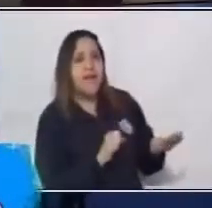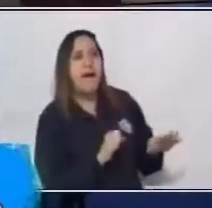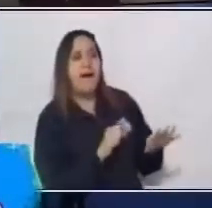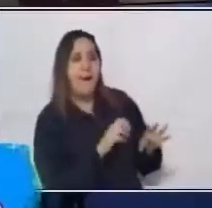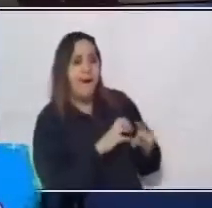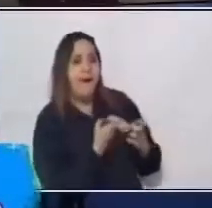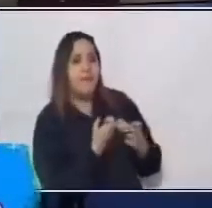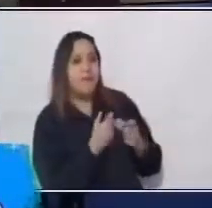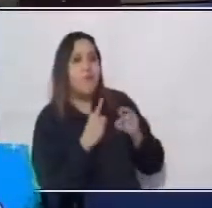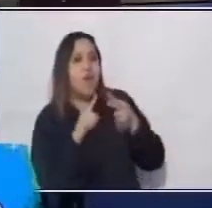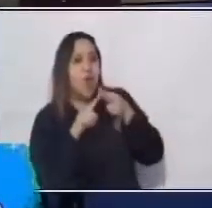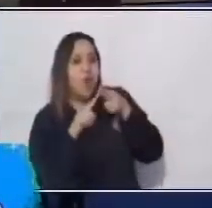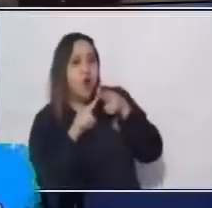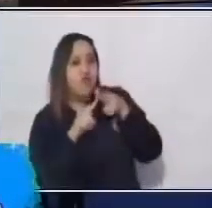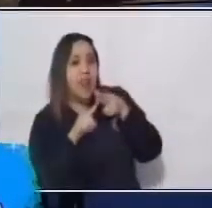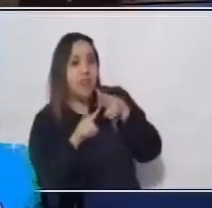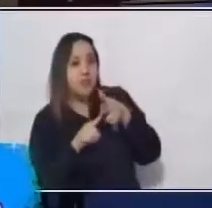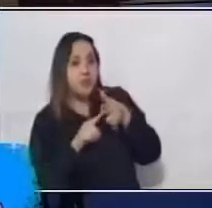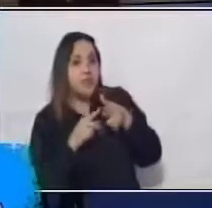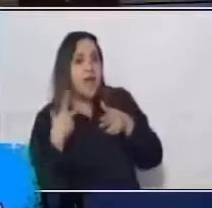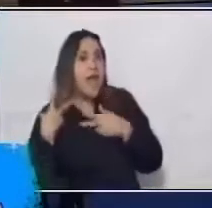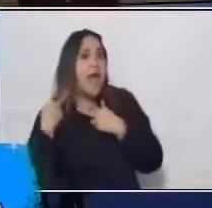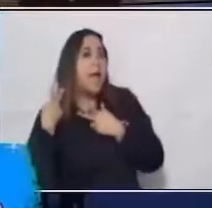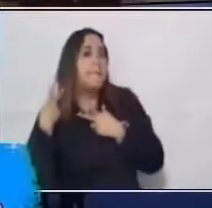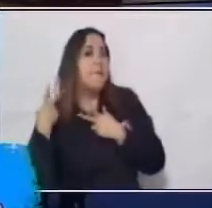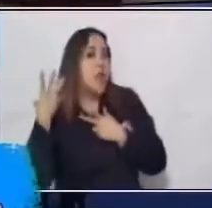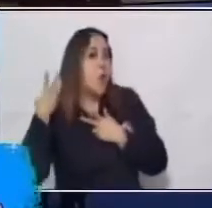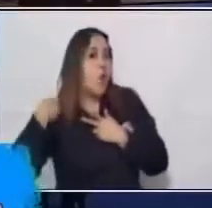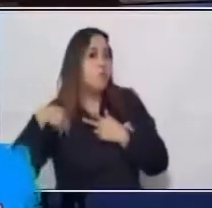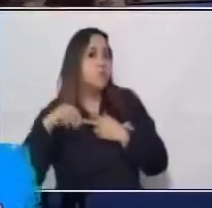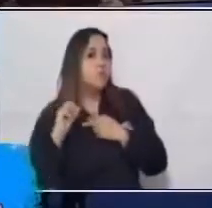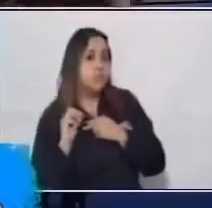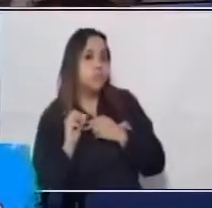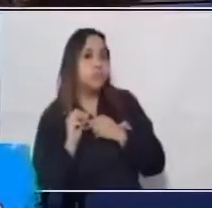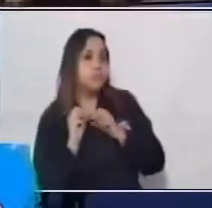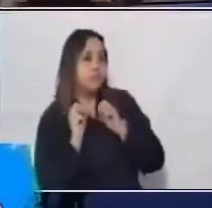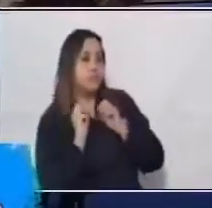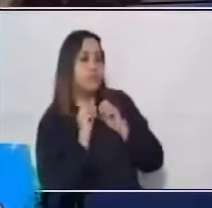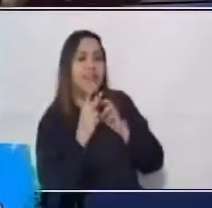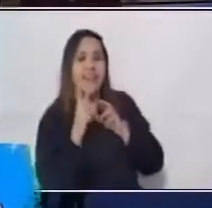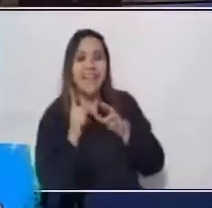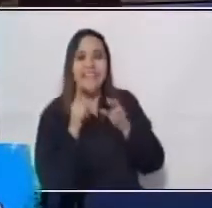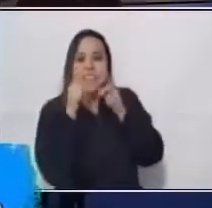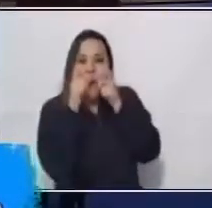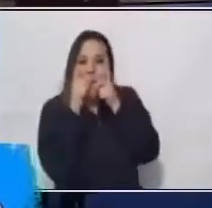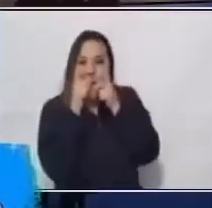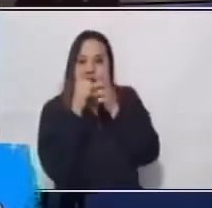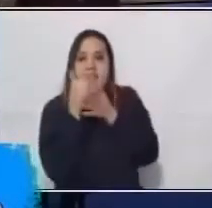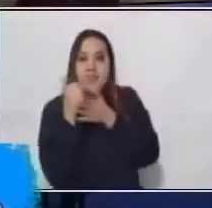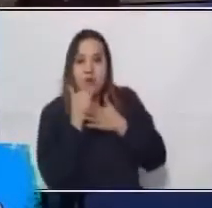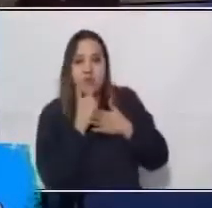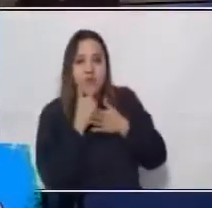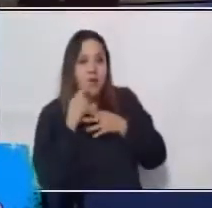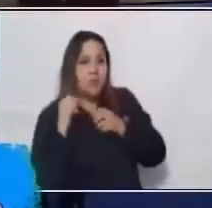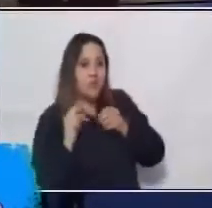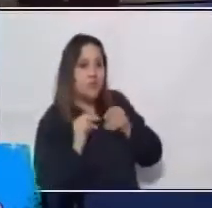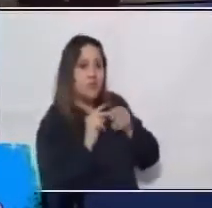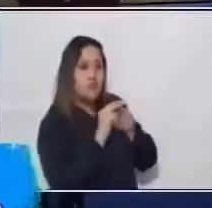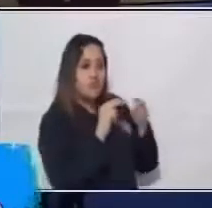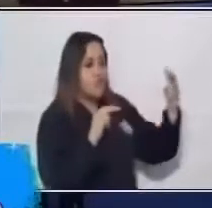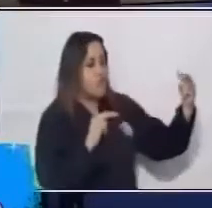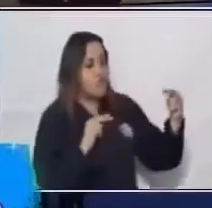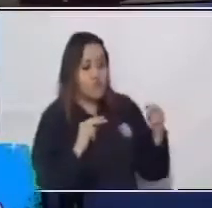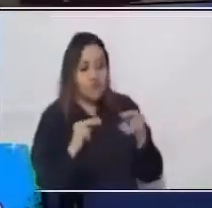me voy a quitar un poco el cabello y las hormigas le ayudaron. Entonces, las hormigas iban saliendo de